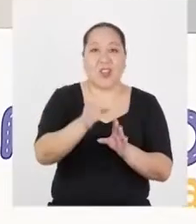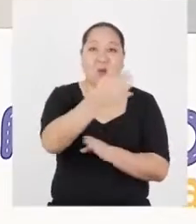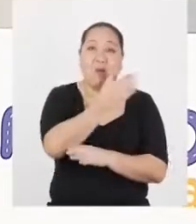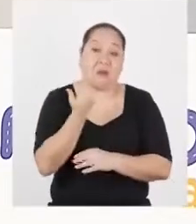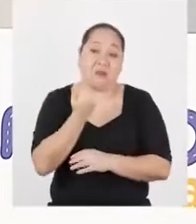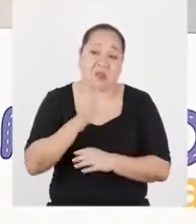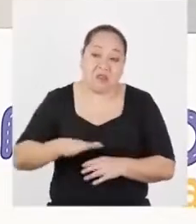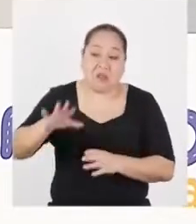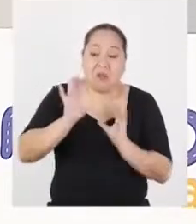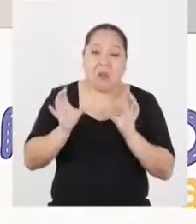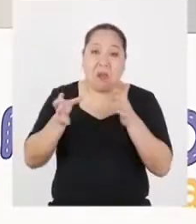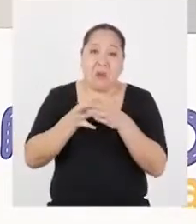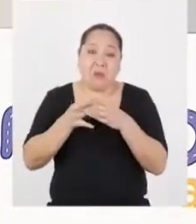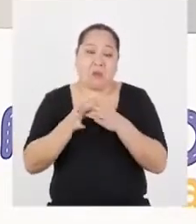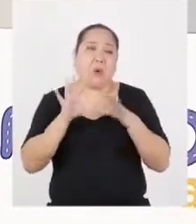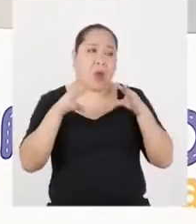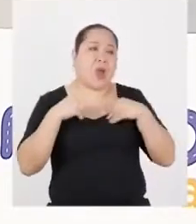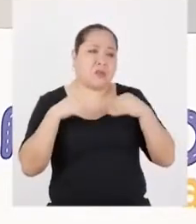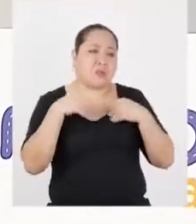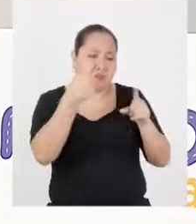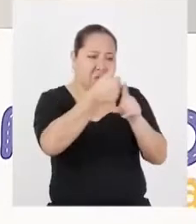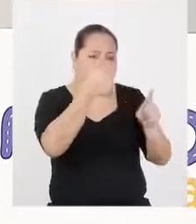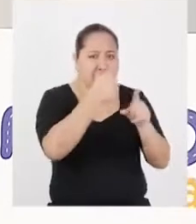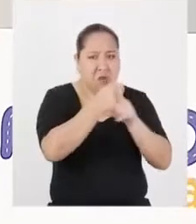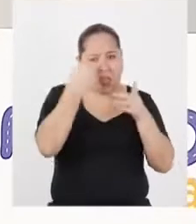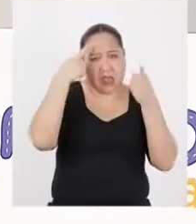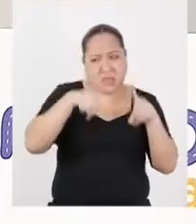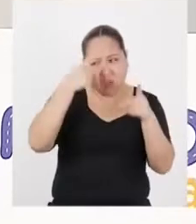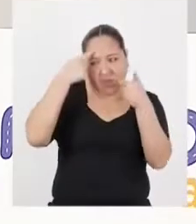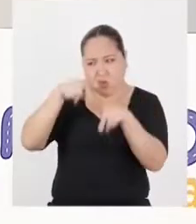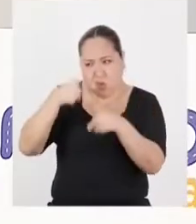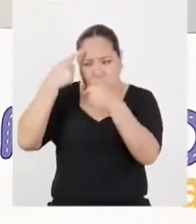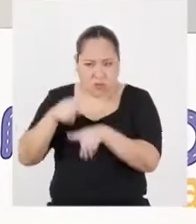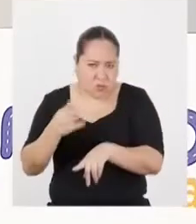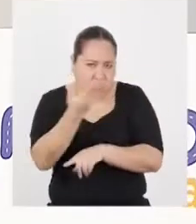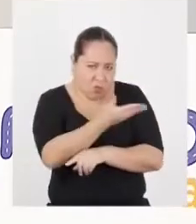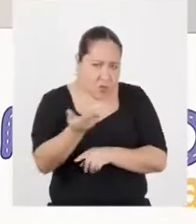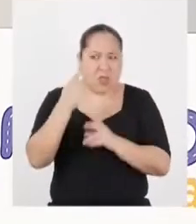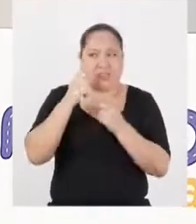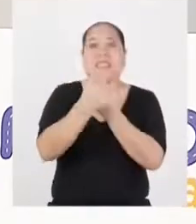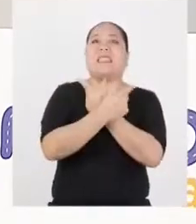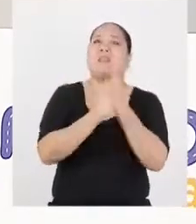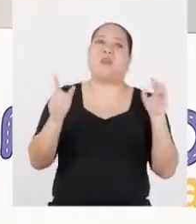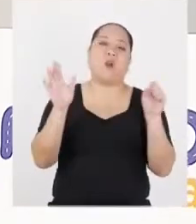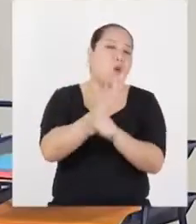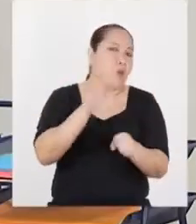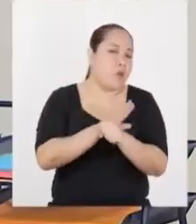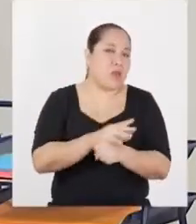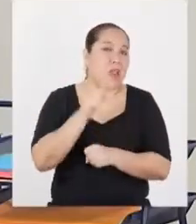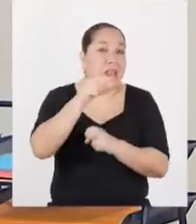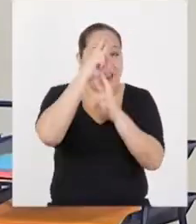lo óptimo es que todo el grupo acepte el comportamiento personal de cada miembro autónomo. Eso es completa libertad.